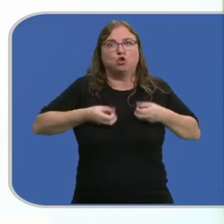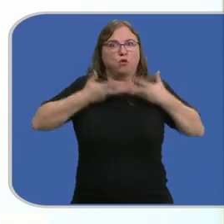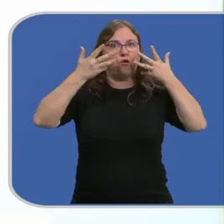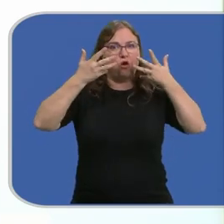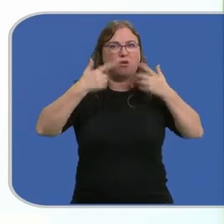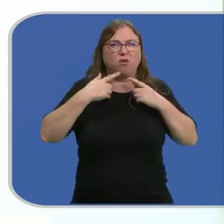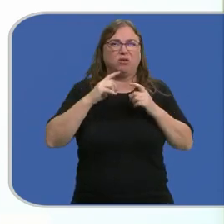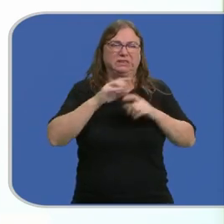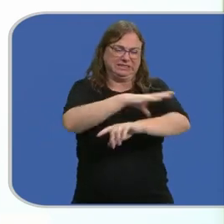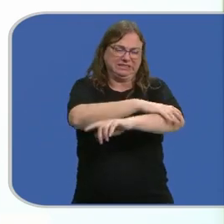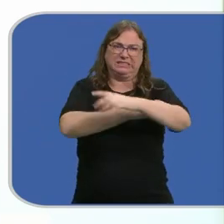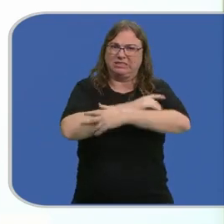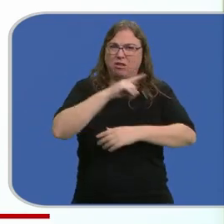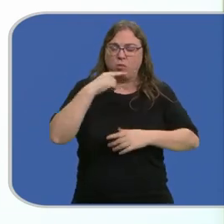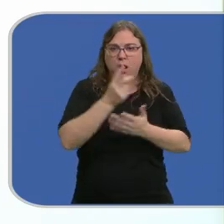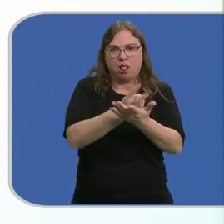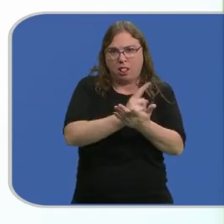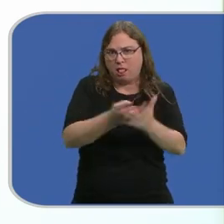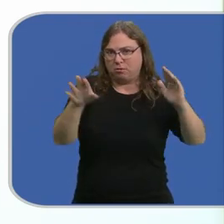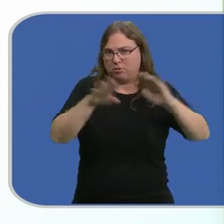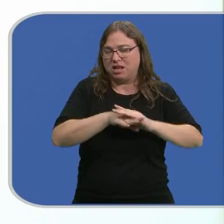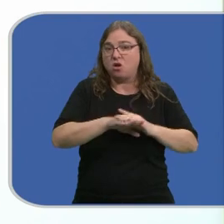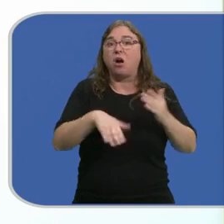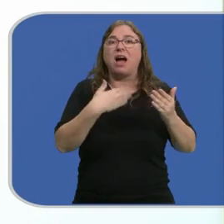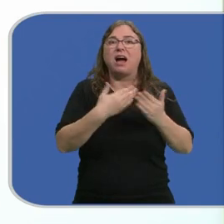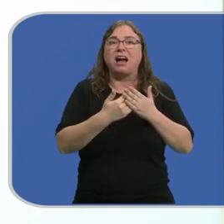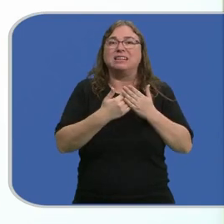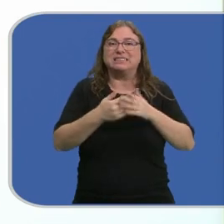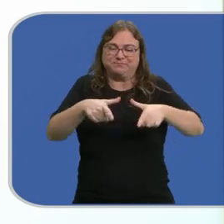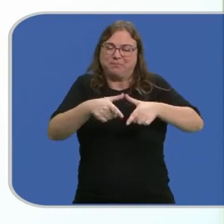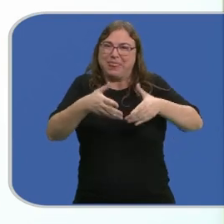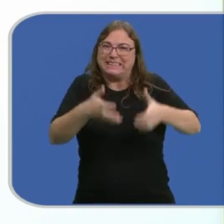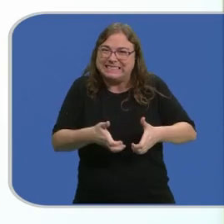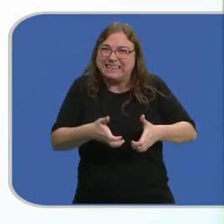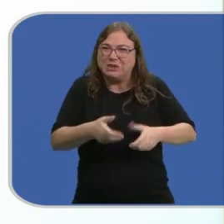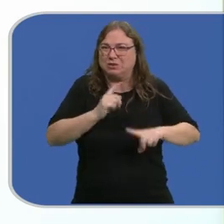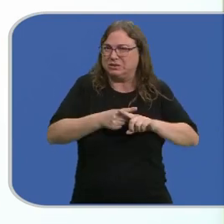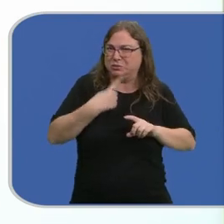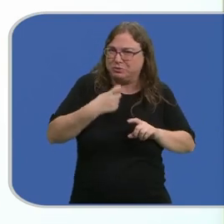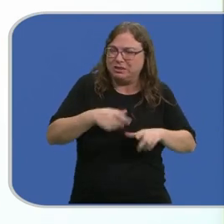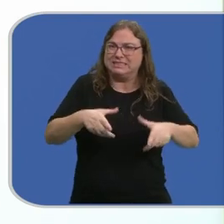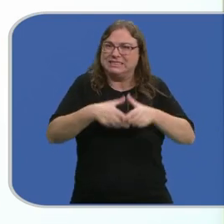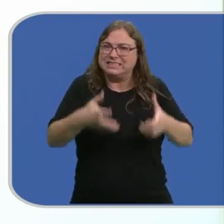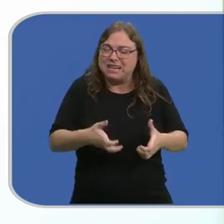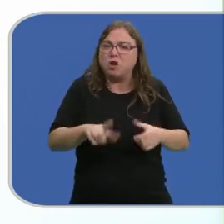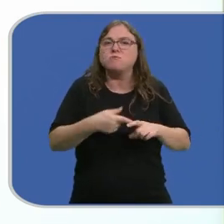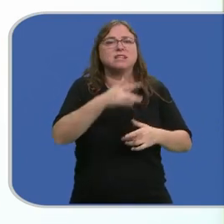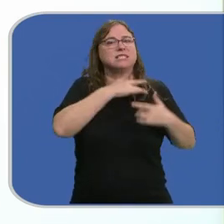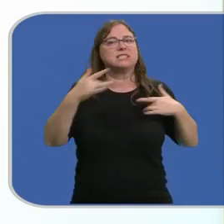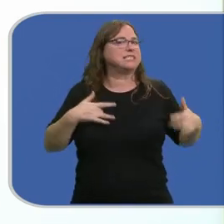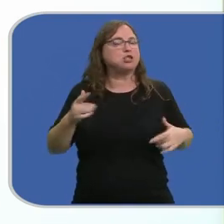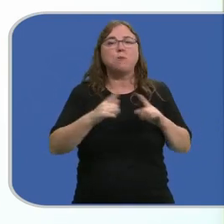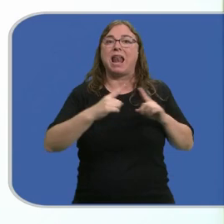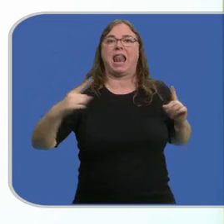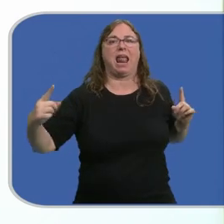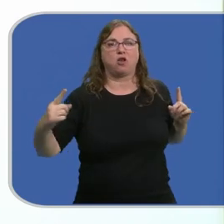sofocos, los dolores articulares, el insomnio e incluso la sequedad vaginal con las relaciones. También son los síntomas y los signos